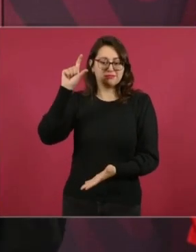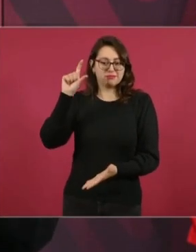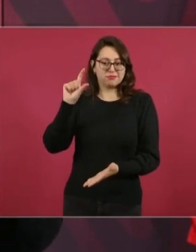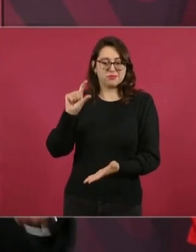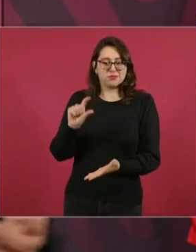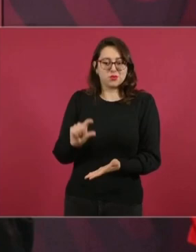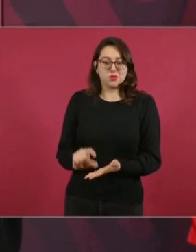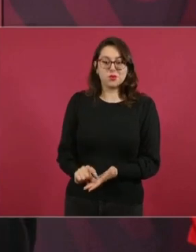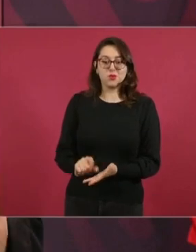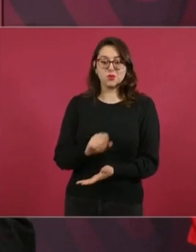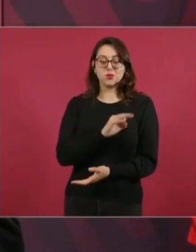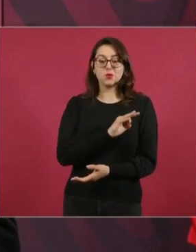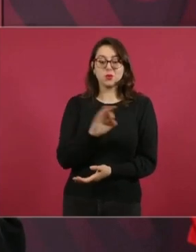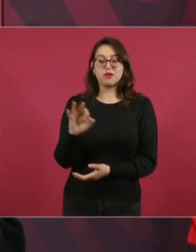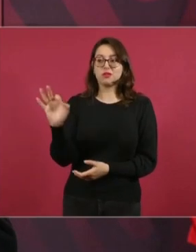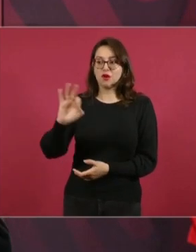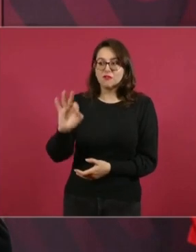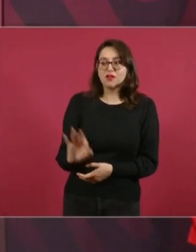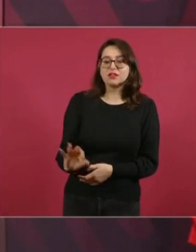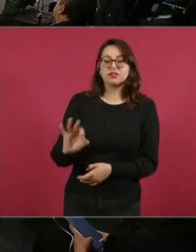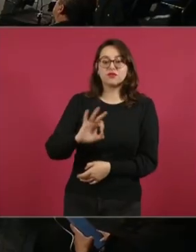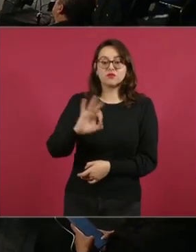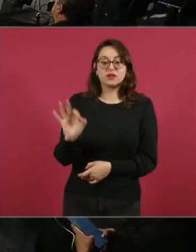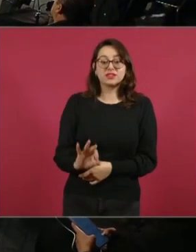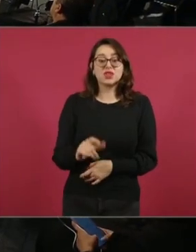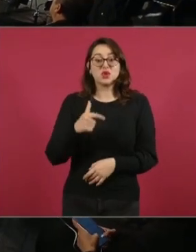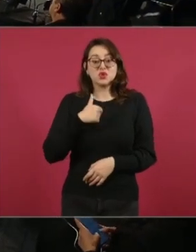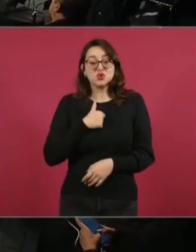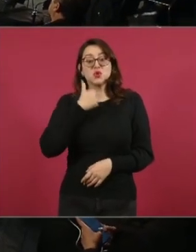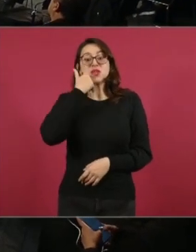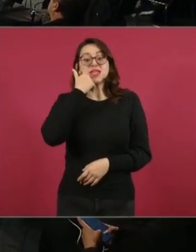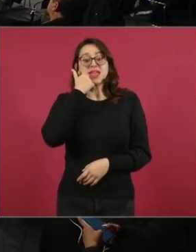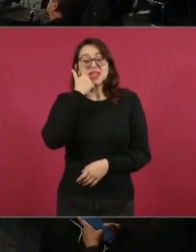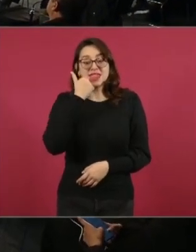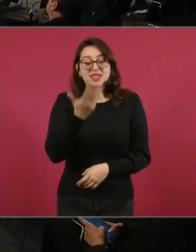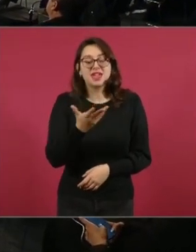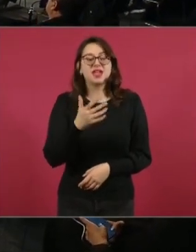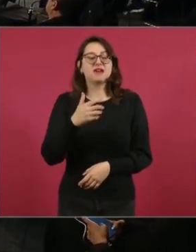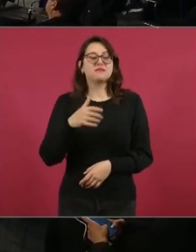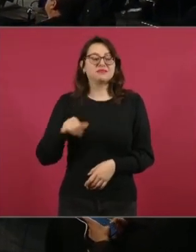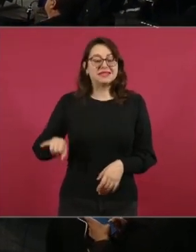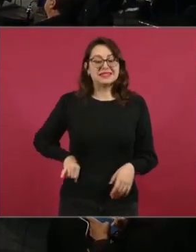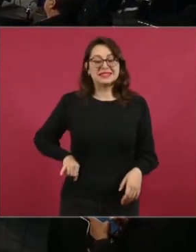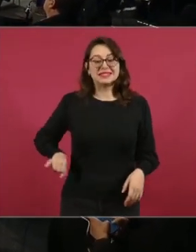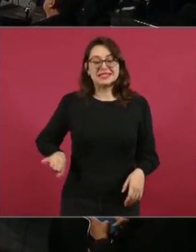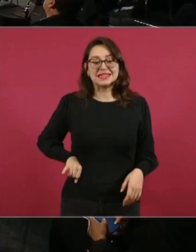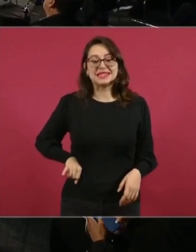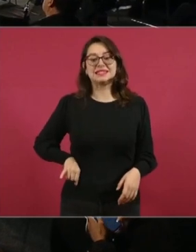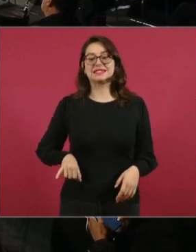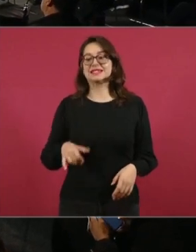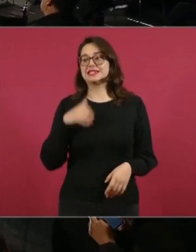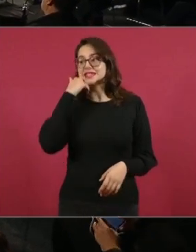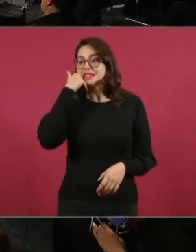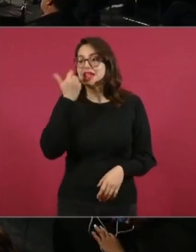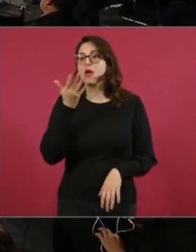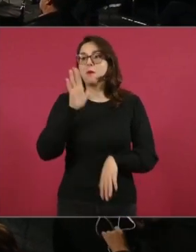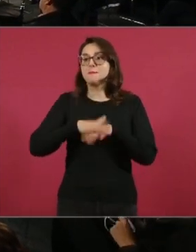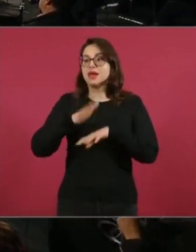para que hubiese más competencia.